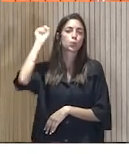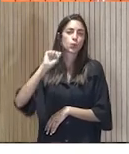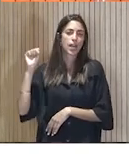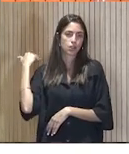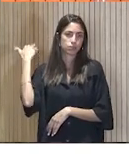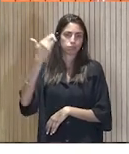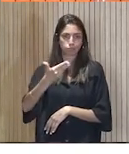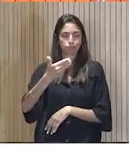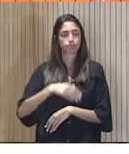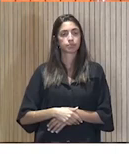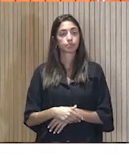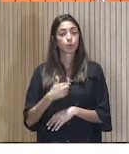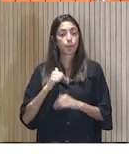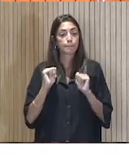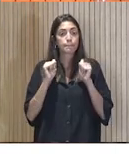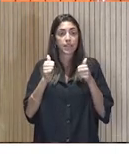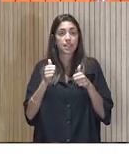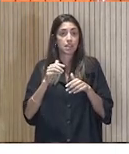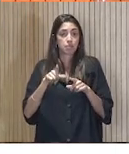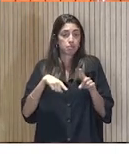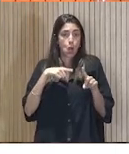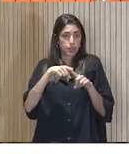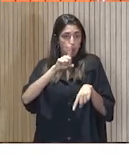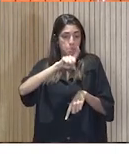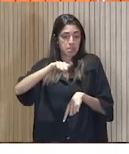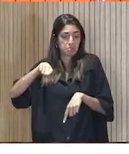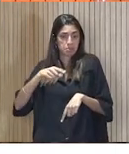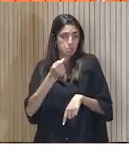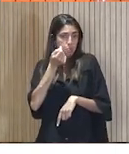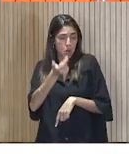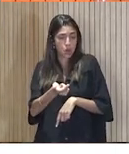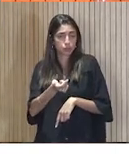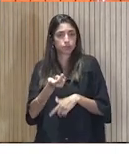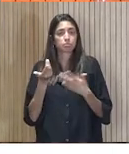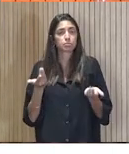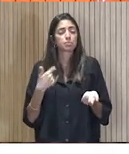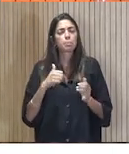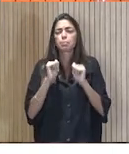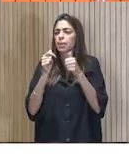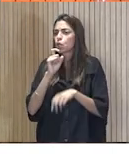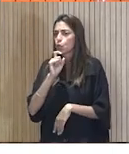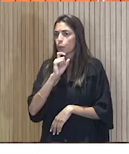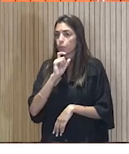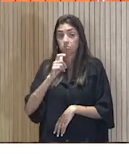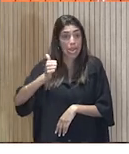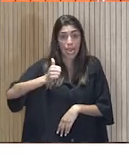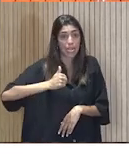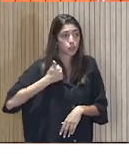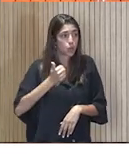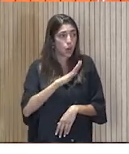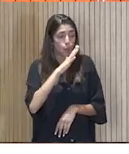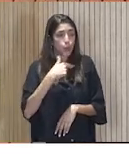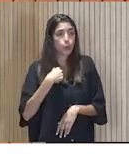para estar unos meses. ¿Y cómo empezó? Pues de casualidad, porque en